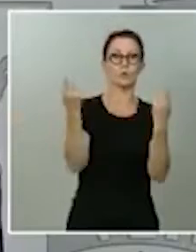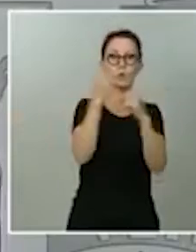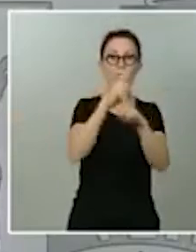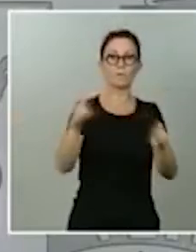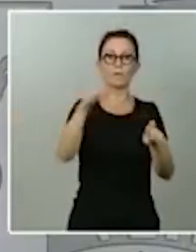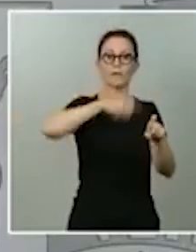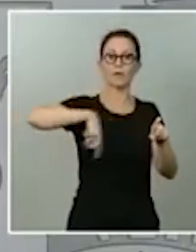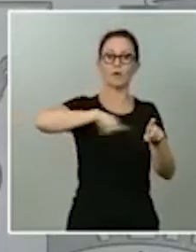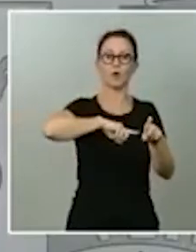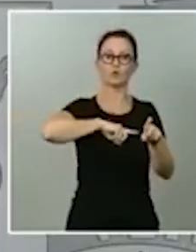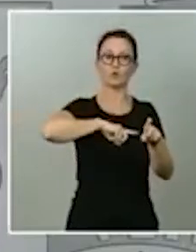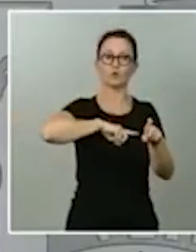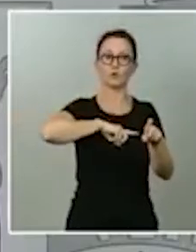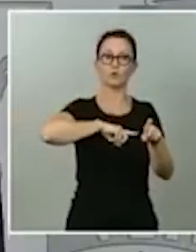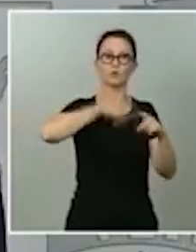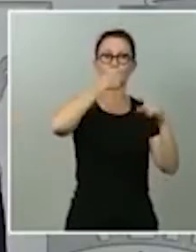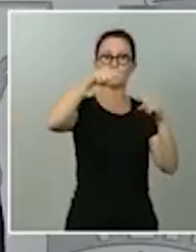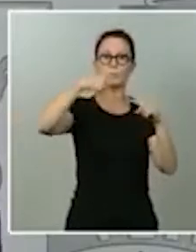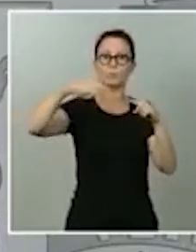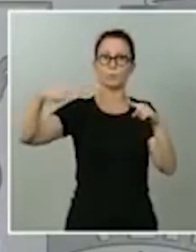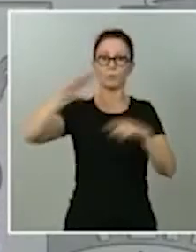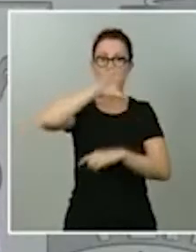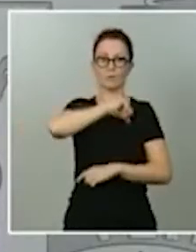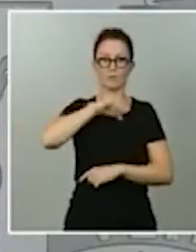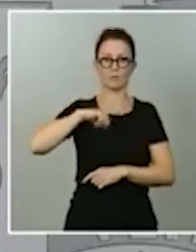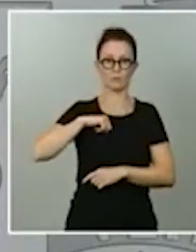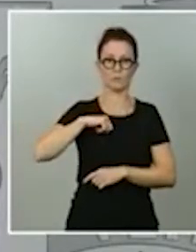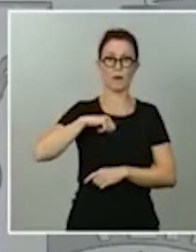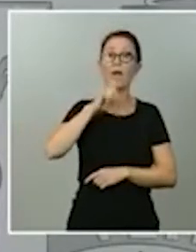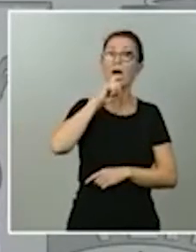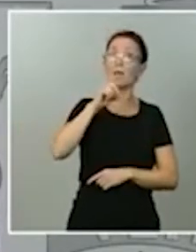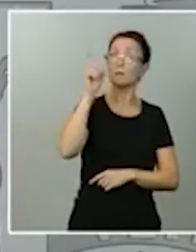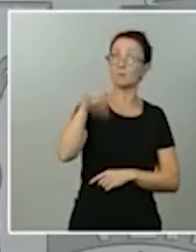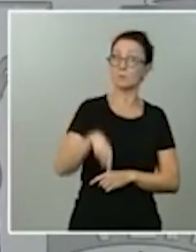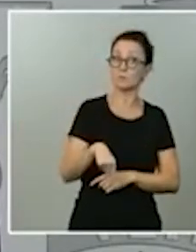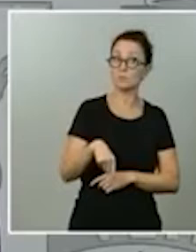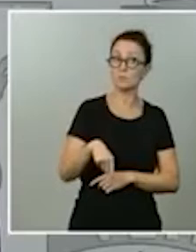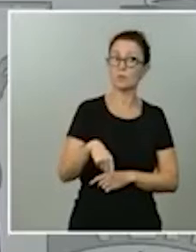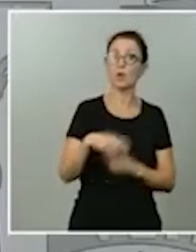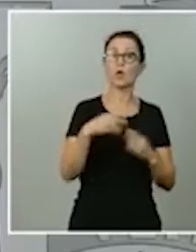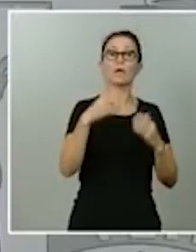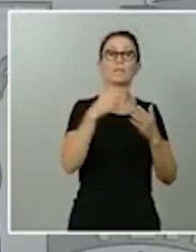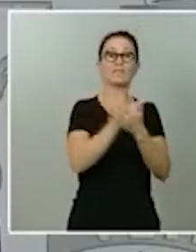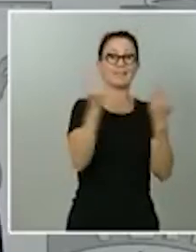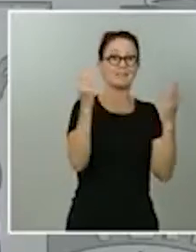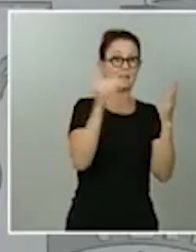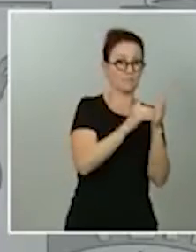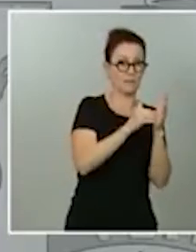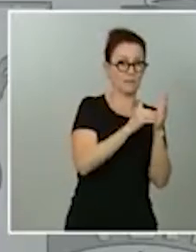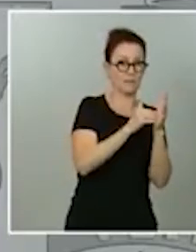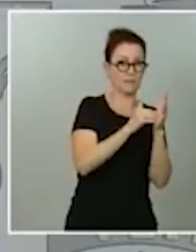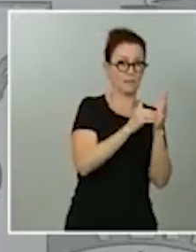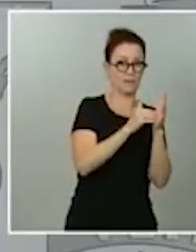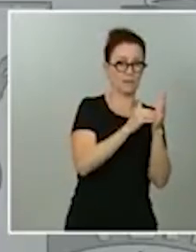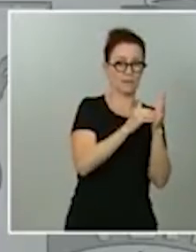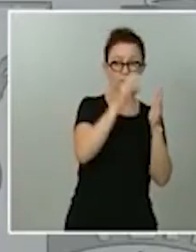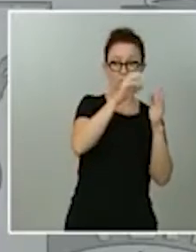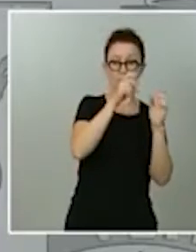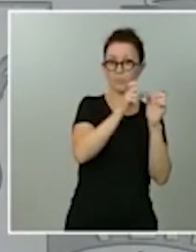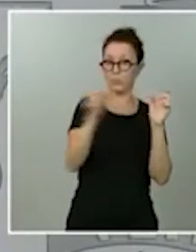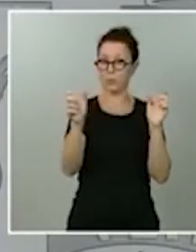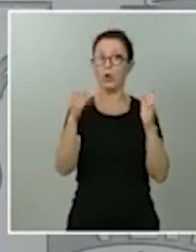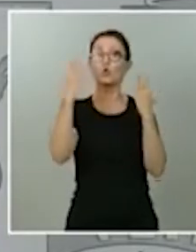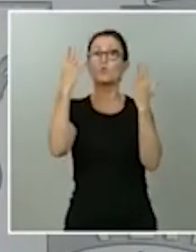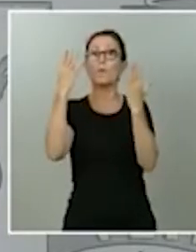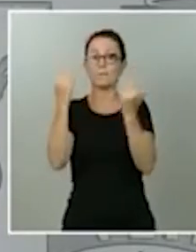de esos 16.000 millones de euros 9.000 entendemos que tienen que ir a las a gasto sanitario 2.000 a